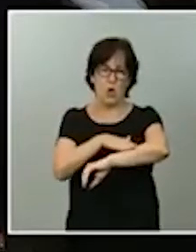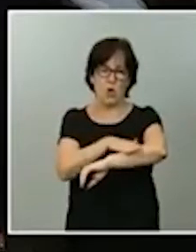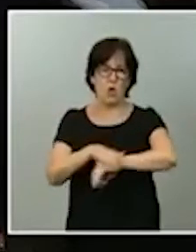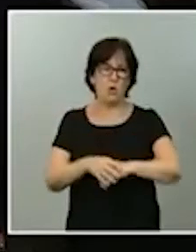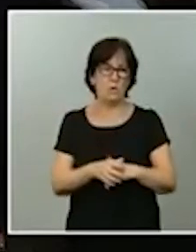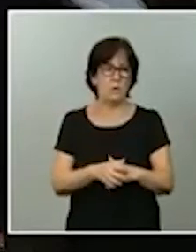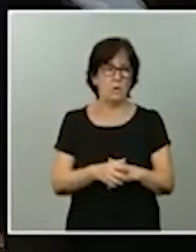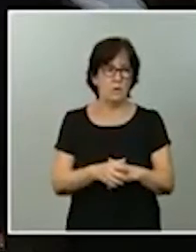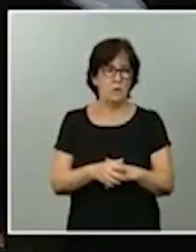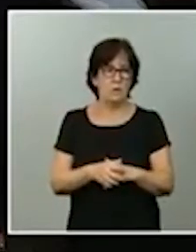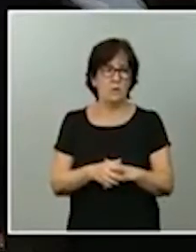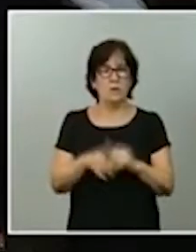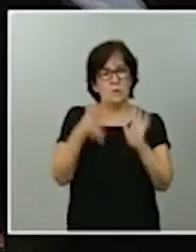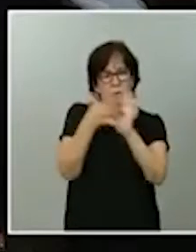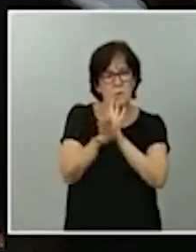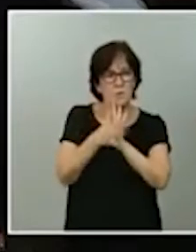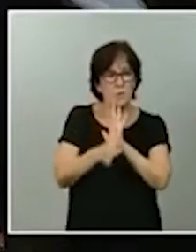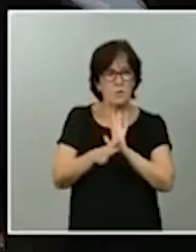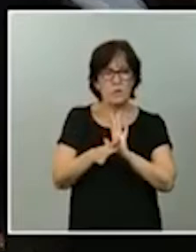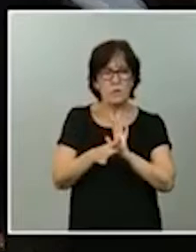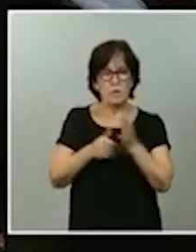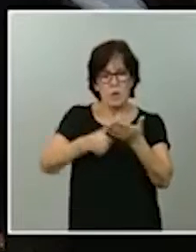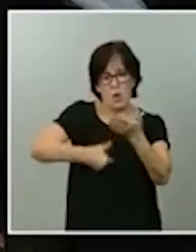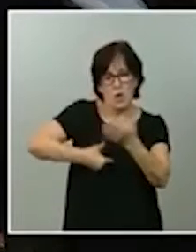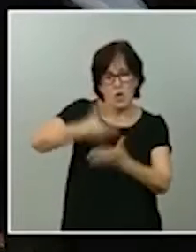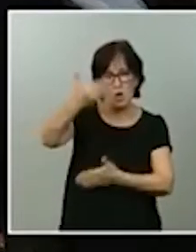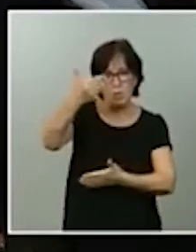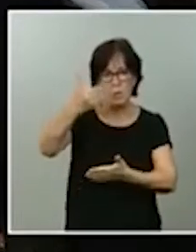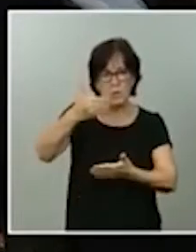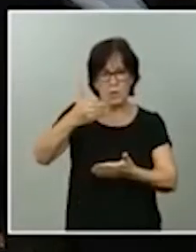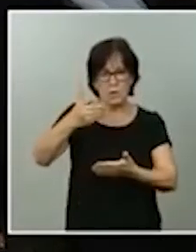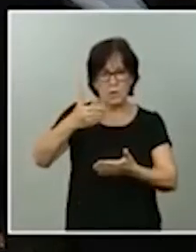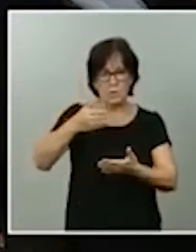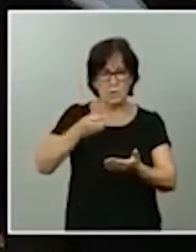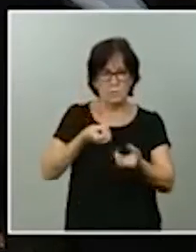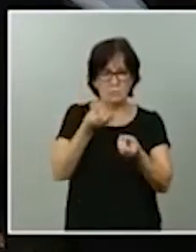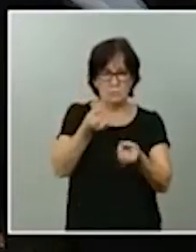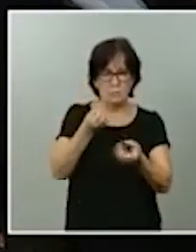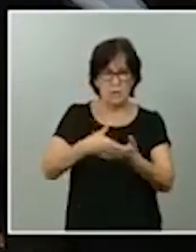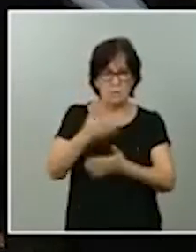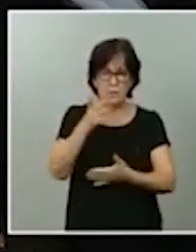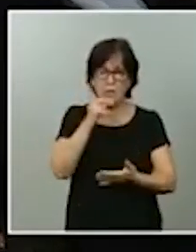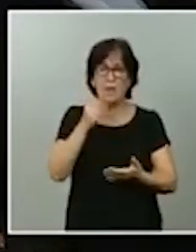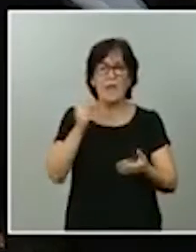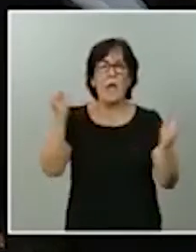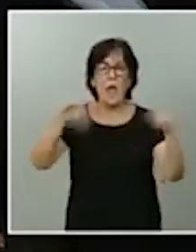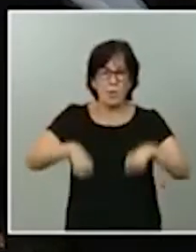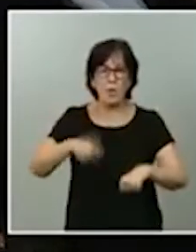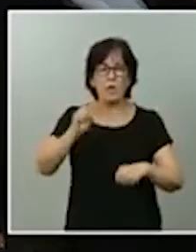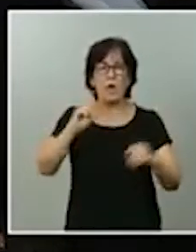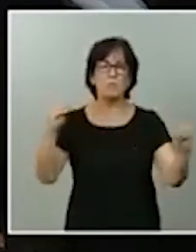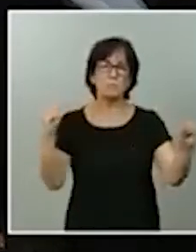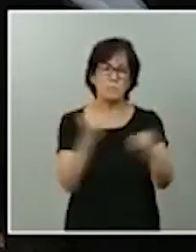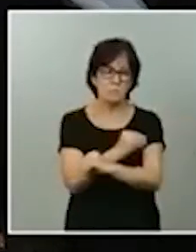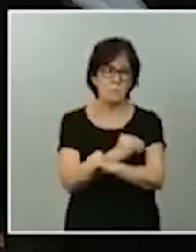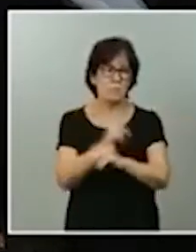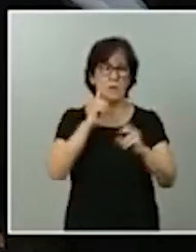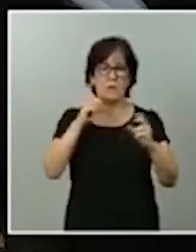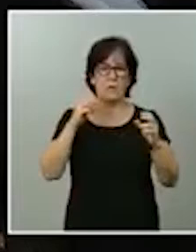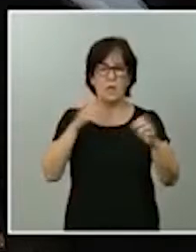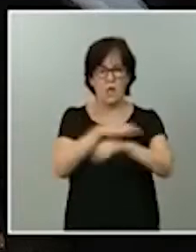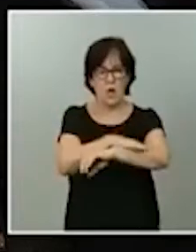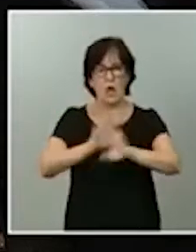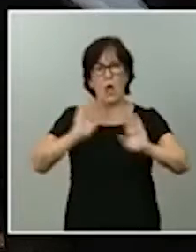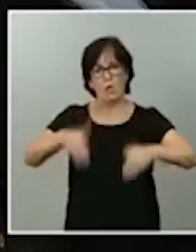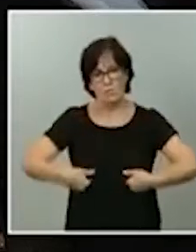explicitado en una comunicación de prensa, me gustaría saber si hay acuerdo o desacuerdo en el Senado del Gobierno sobre la vuelta al cole.